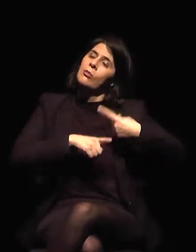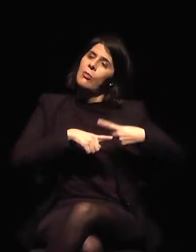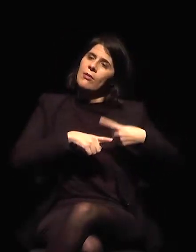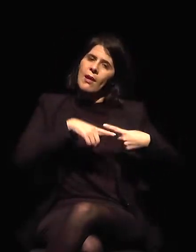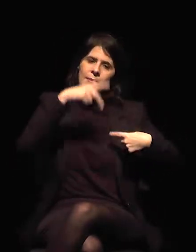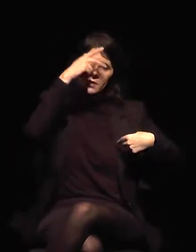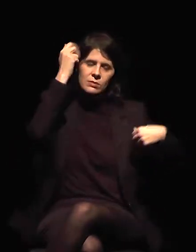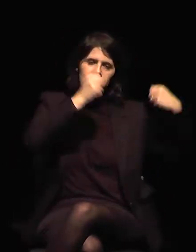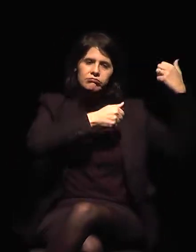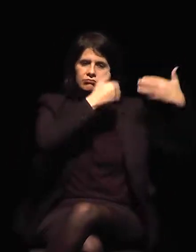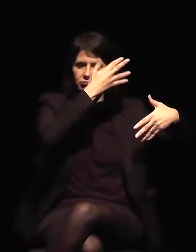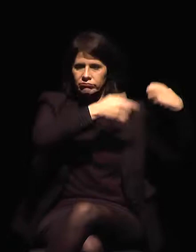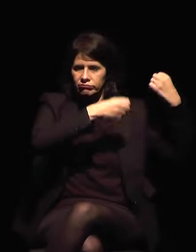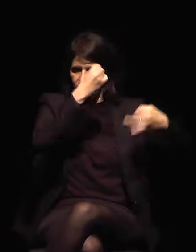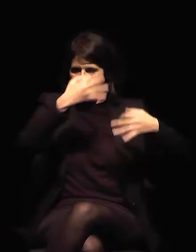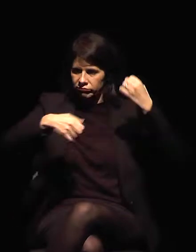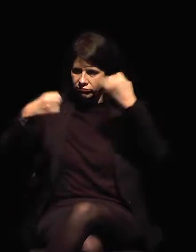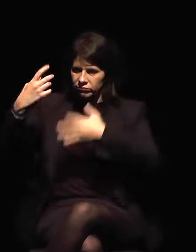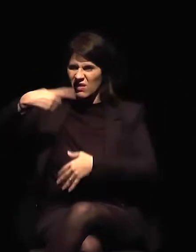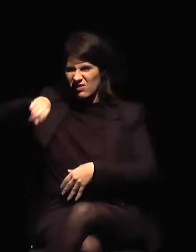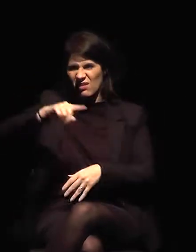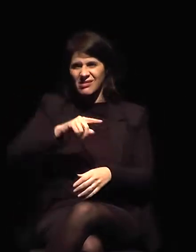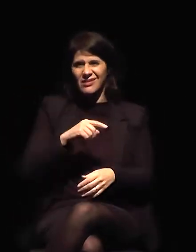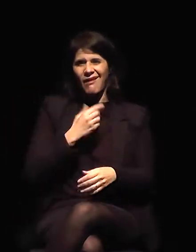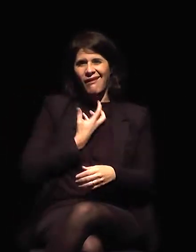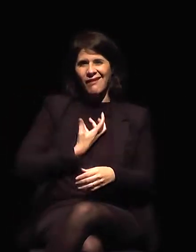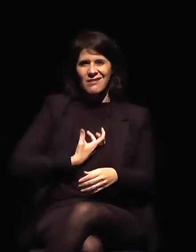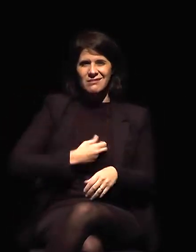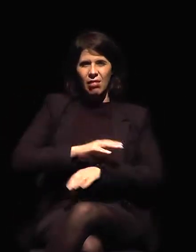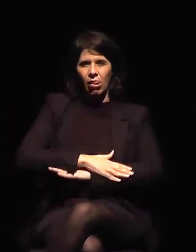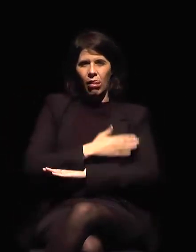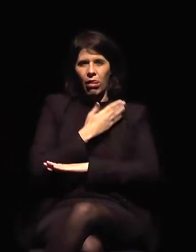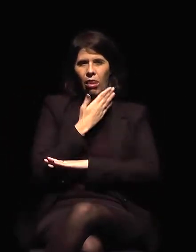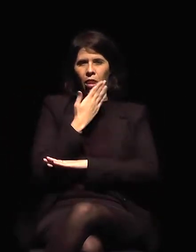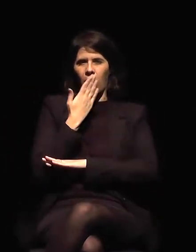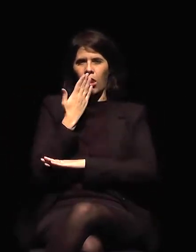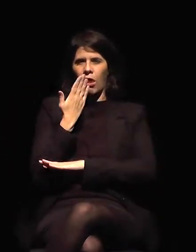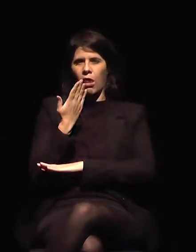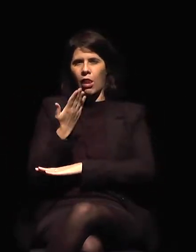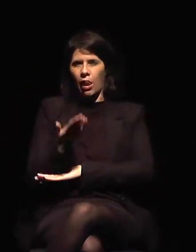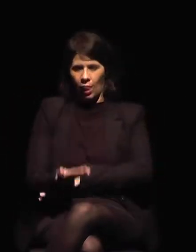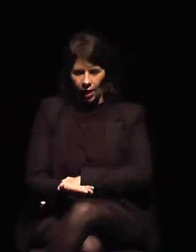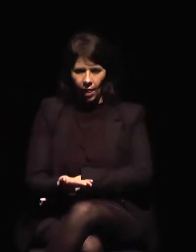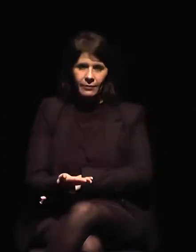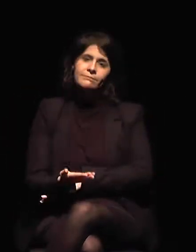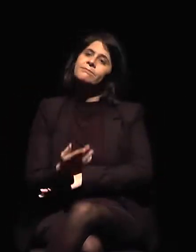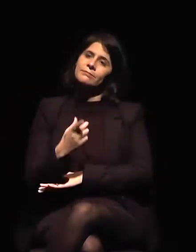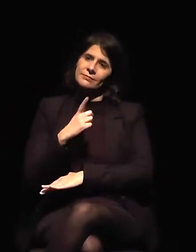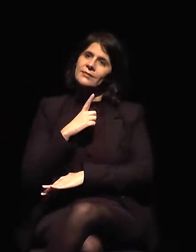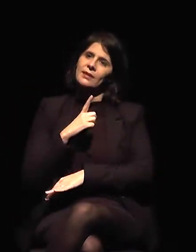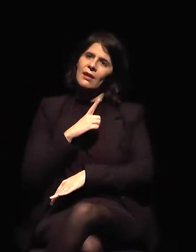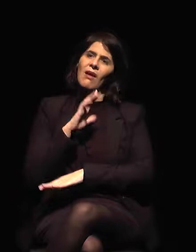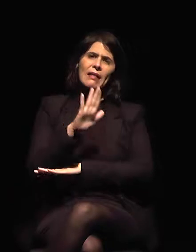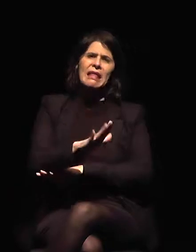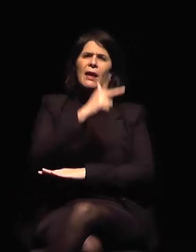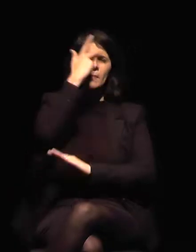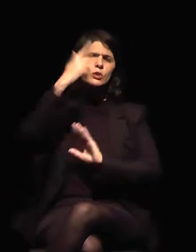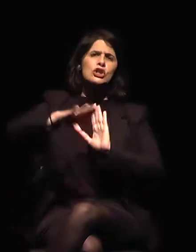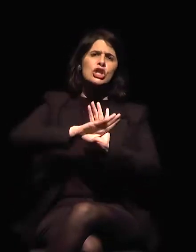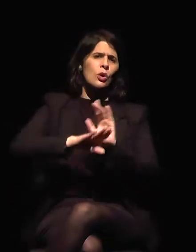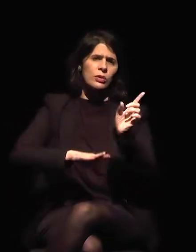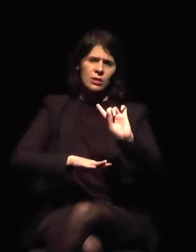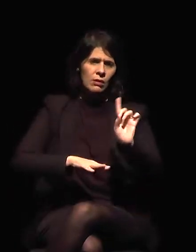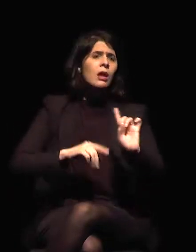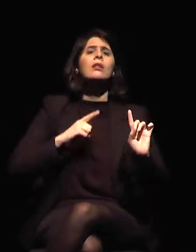porque han estado aquí todo el día escuchando todas las charlas. Poca gente llegó por la tarde. Entonces, si